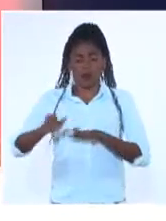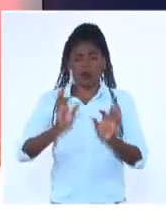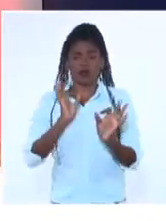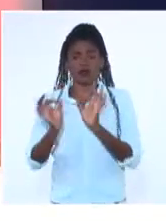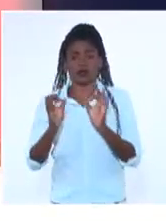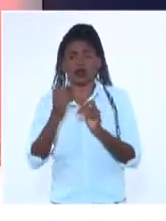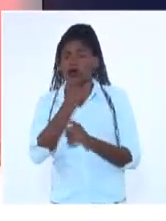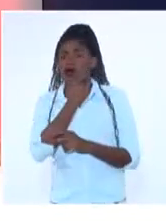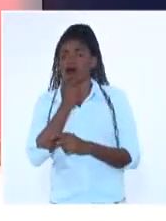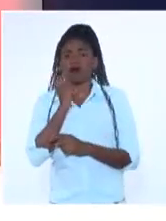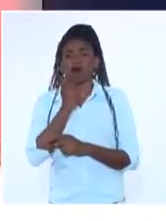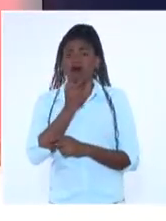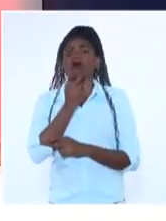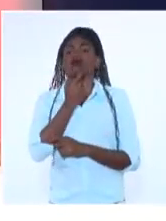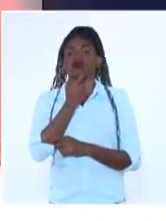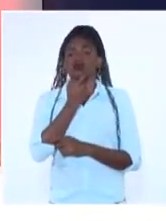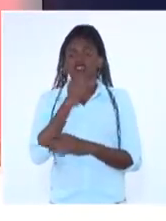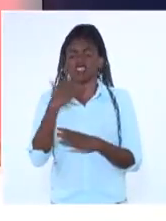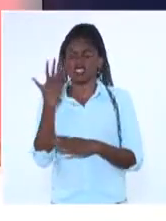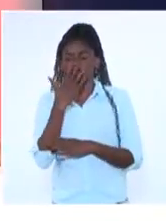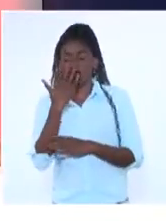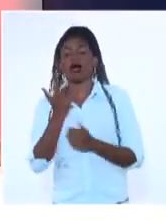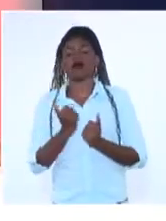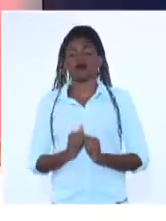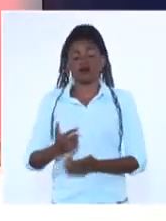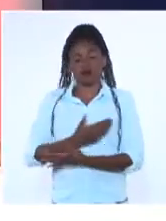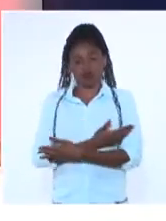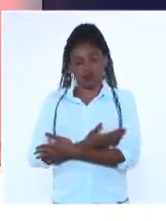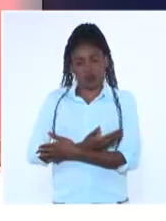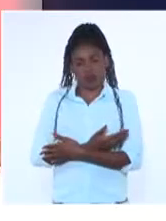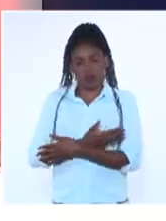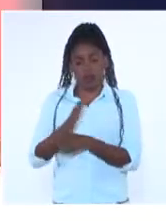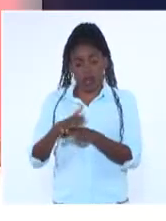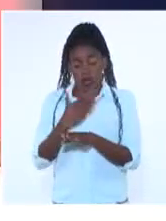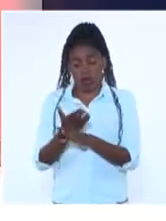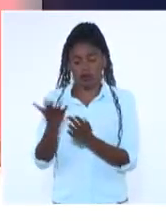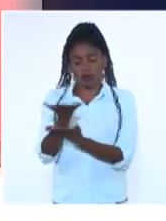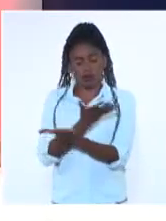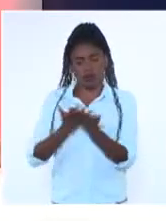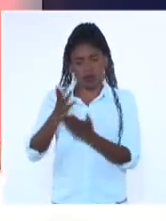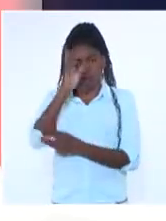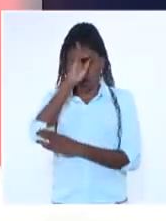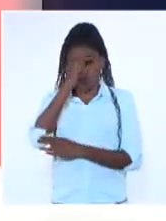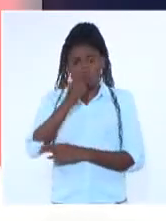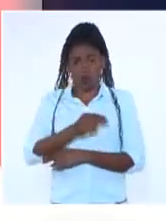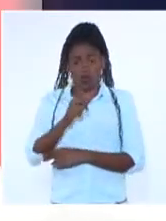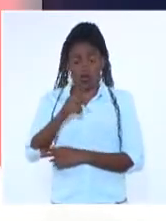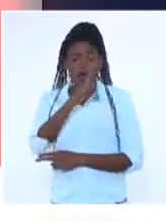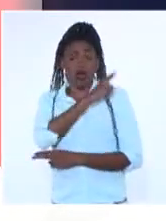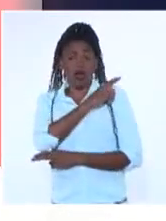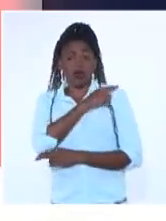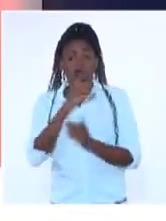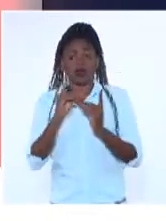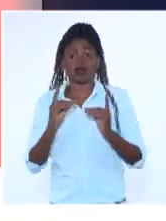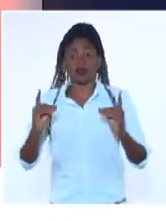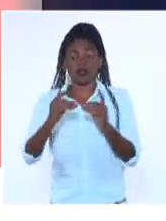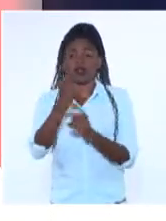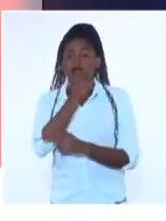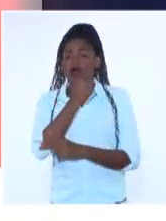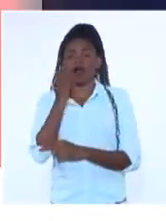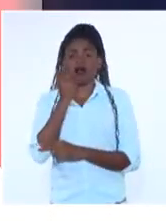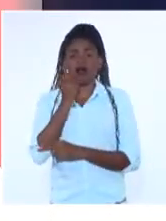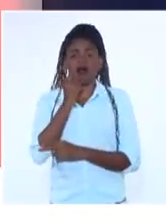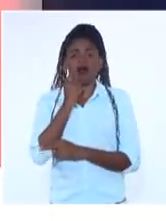de las encías de la cavidad bucal de su bebé. Compartimos con la doctora Mariela García Jordán. Ella es jefa del Departamento de Estomatología